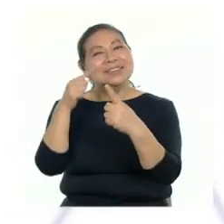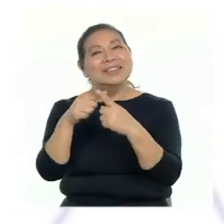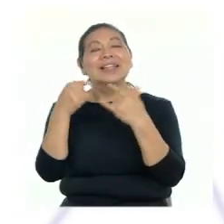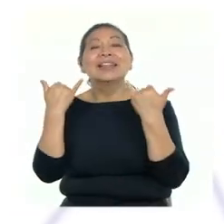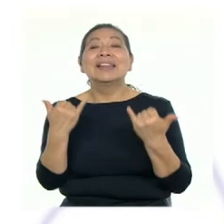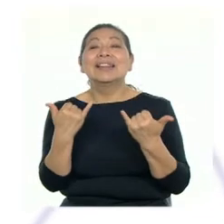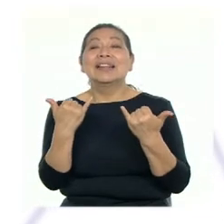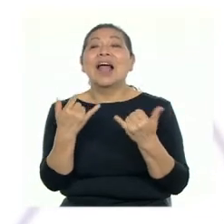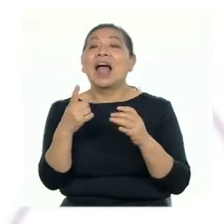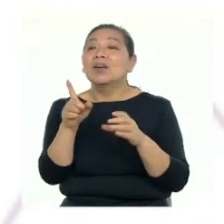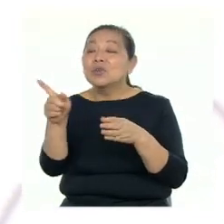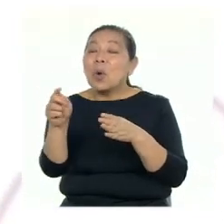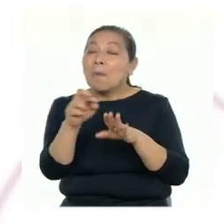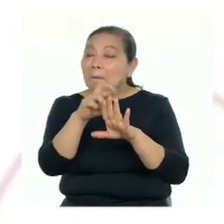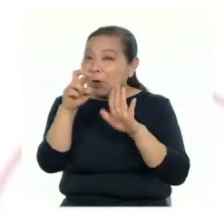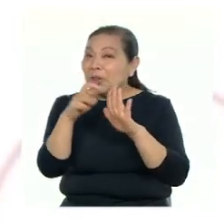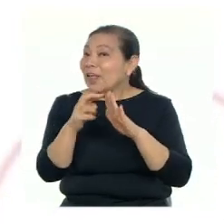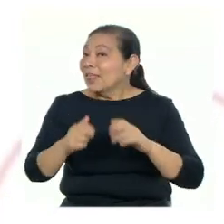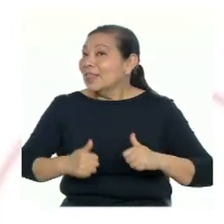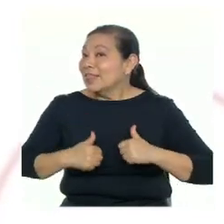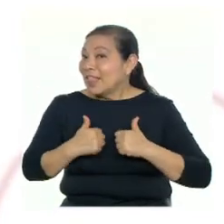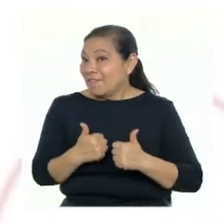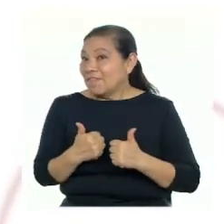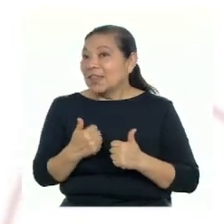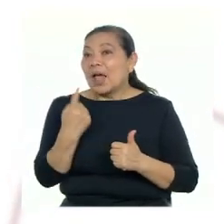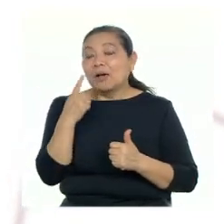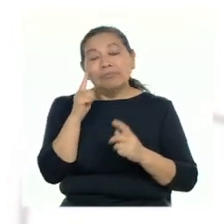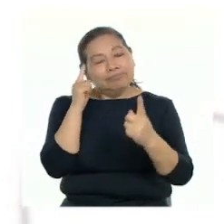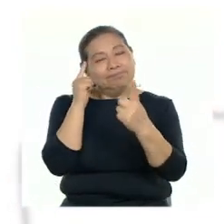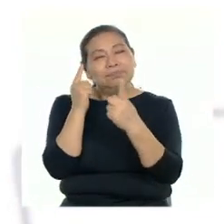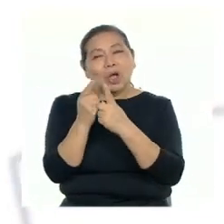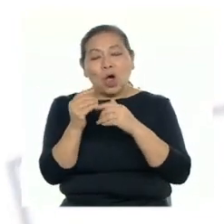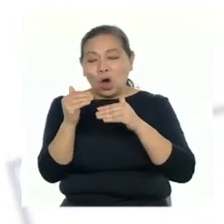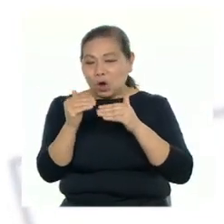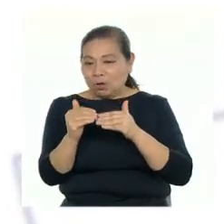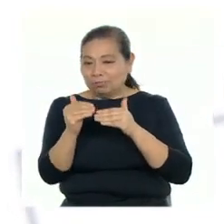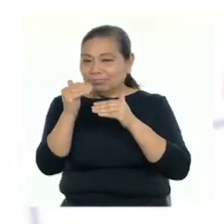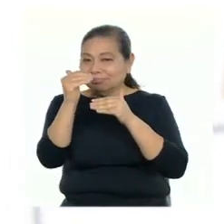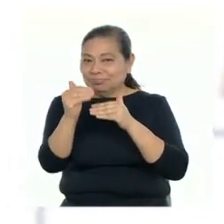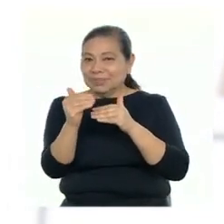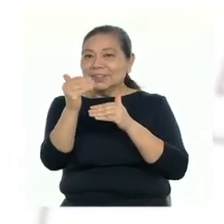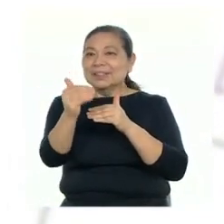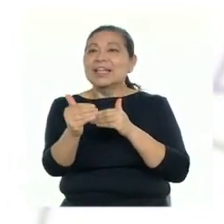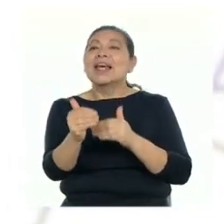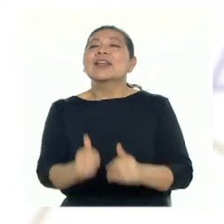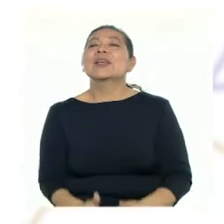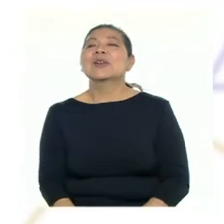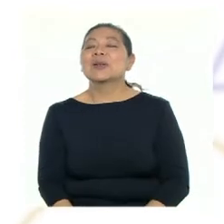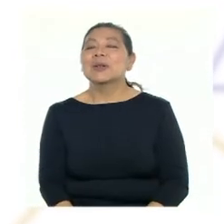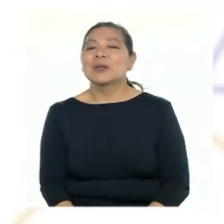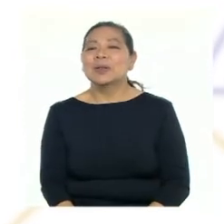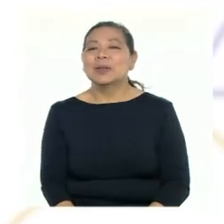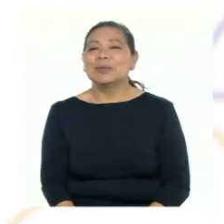programa será elaborar su proyecto de vida, considerando metas a corto, mediano y largo plazo.